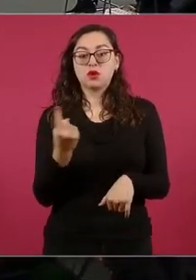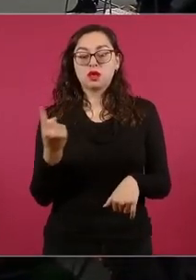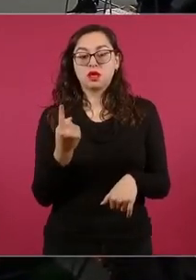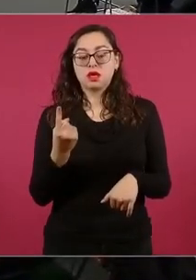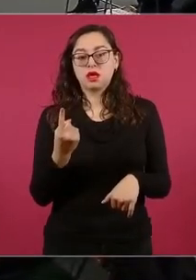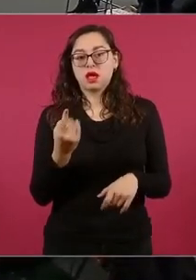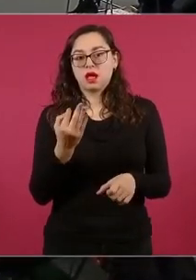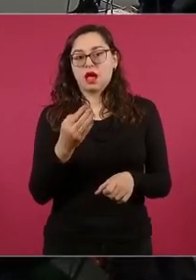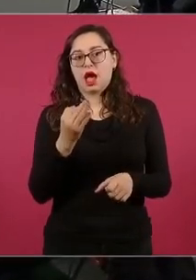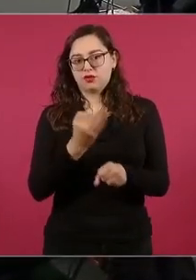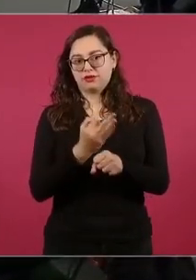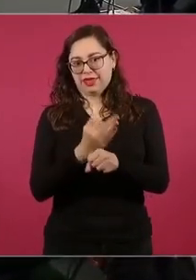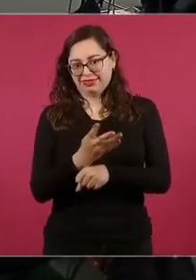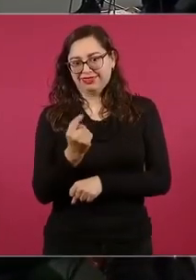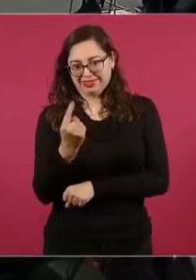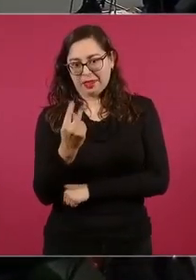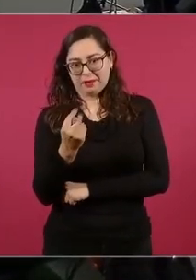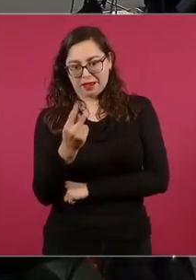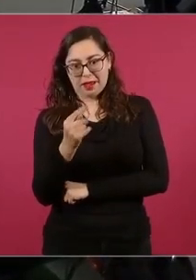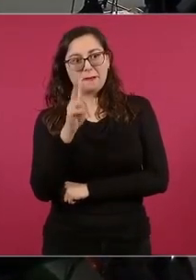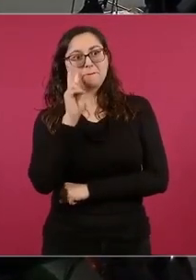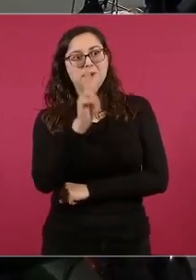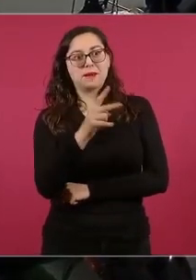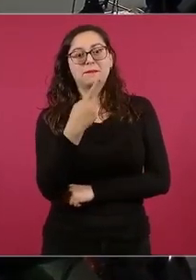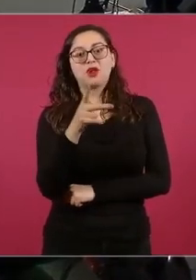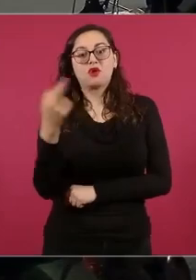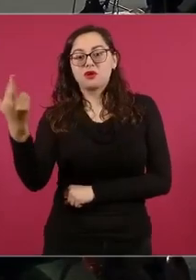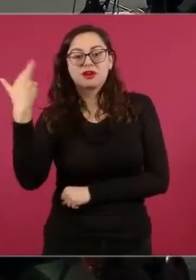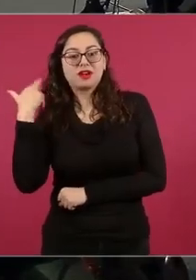por radio.